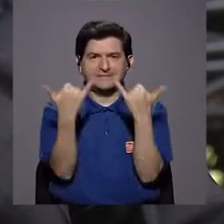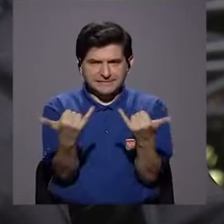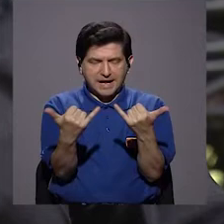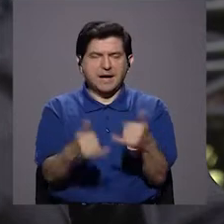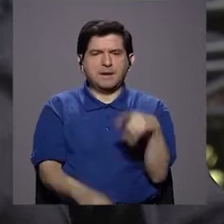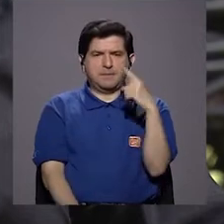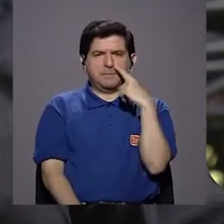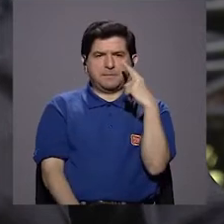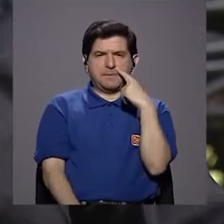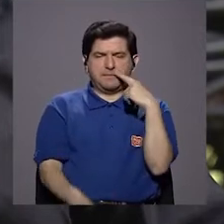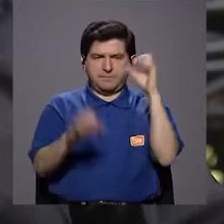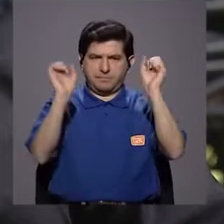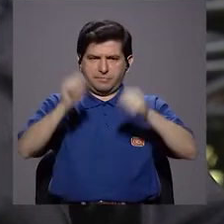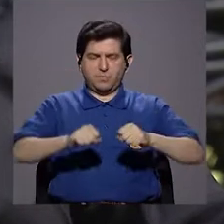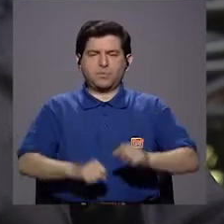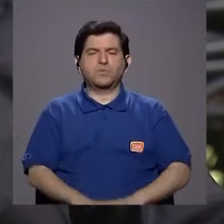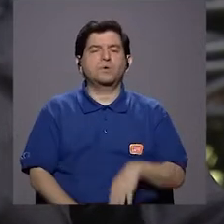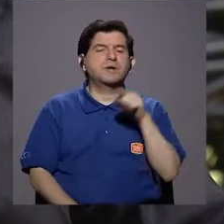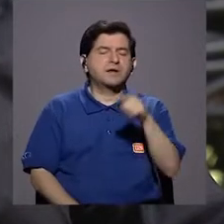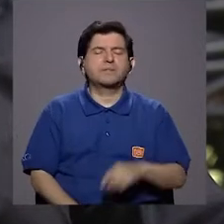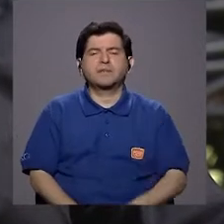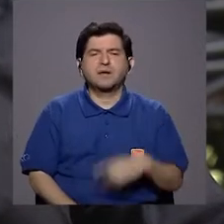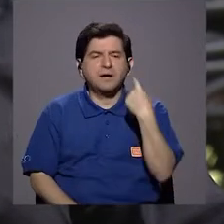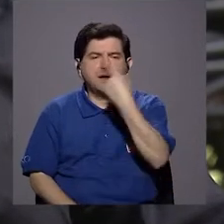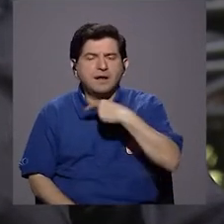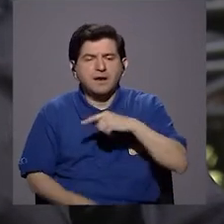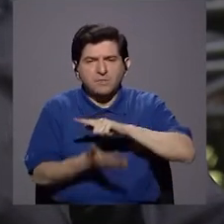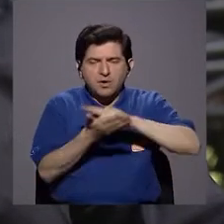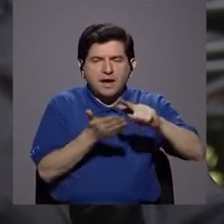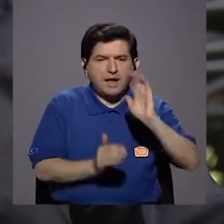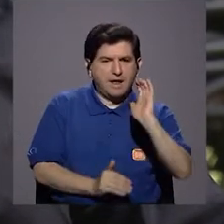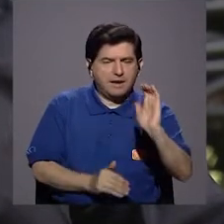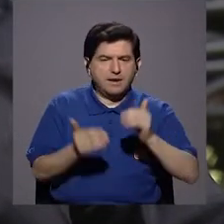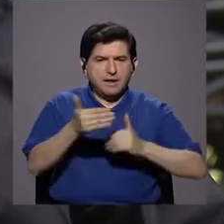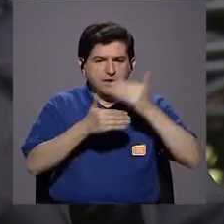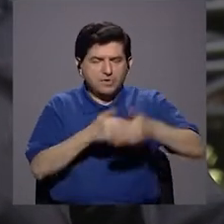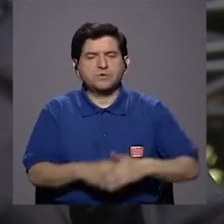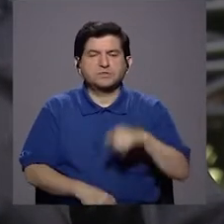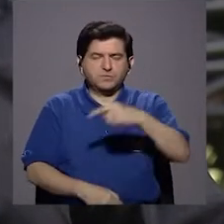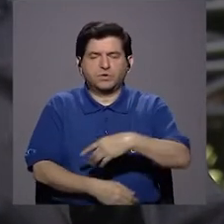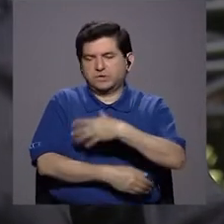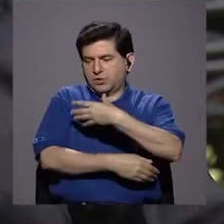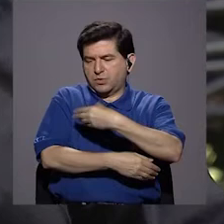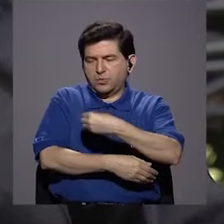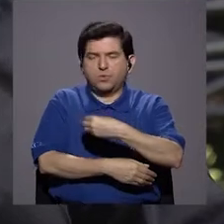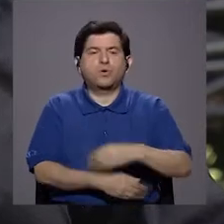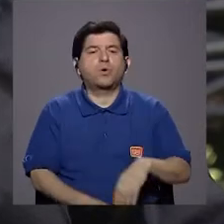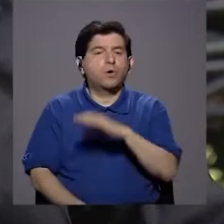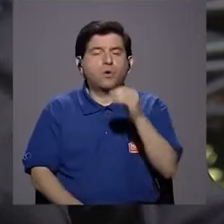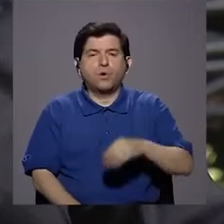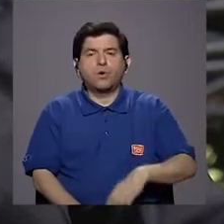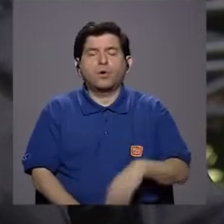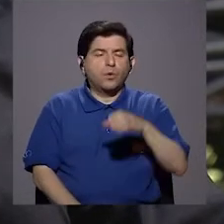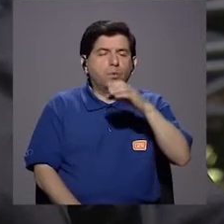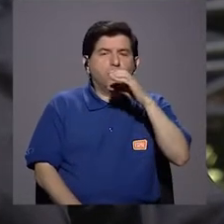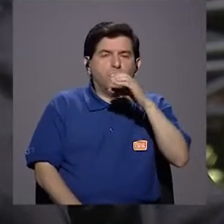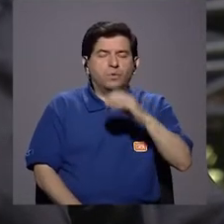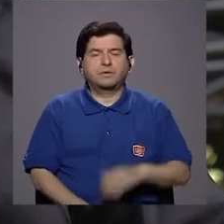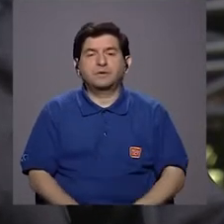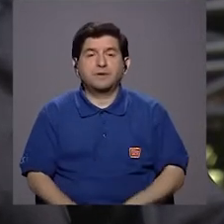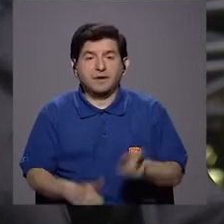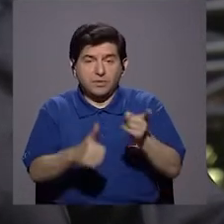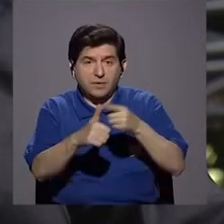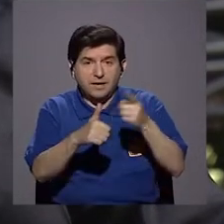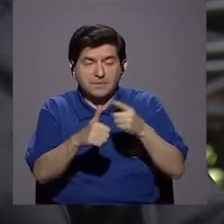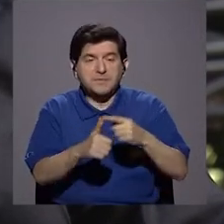el papá puede agarrar y limpiarle la boca al niño después de que toma su leche, ¿verdad? En el momento que sale el primer diente,